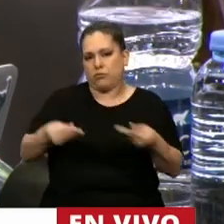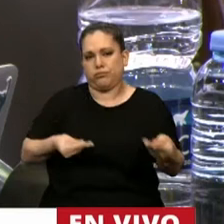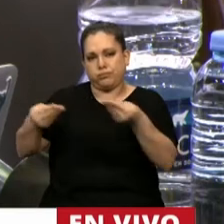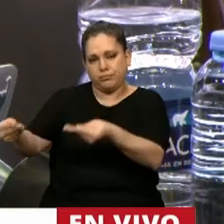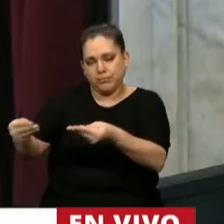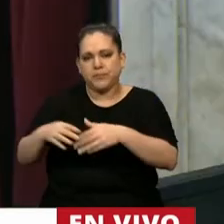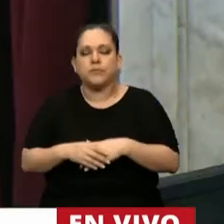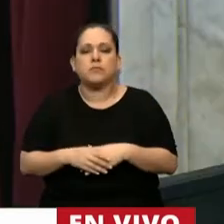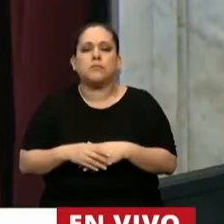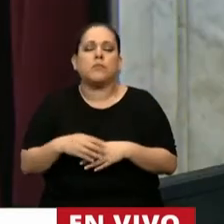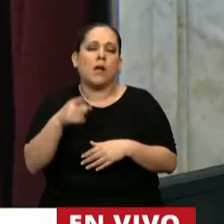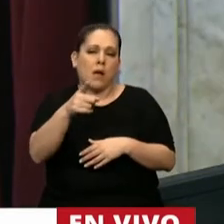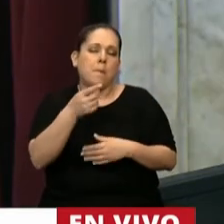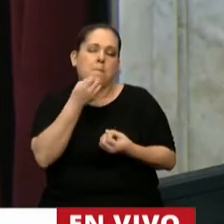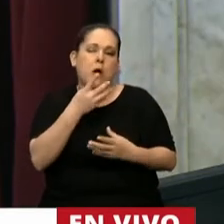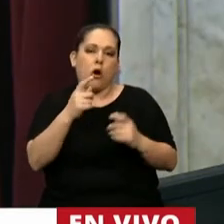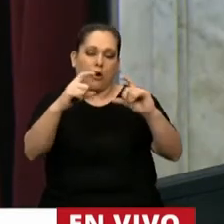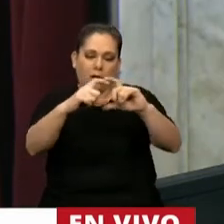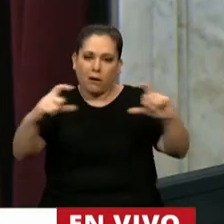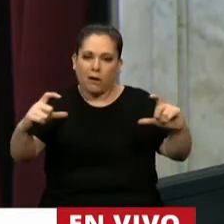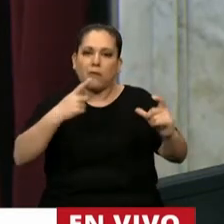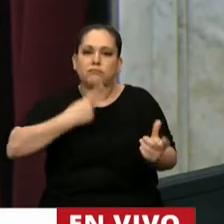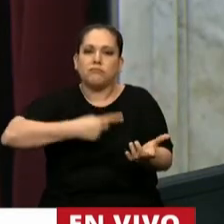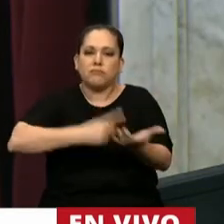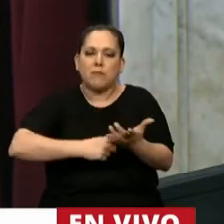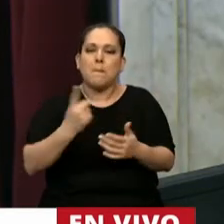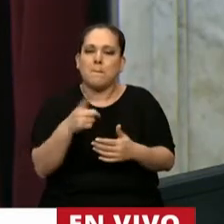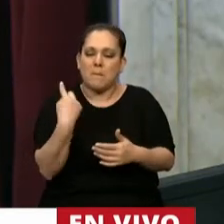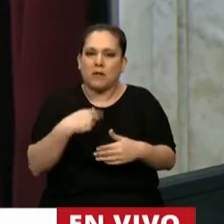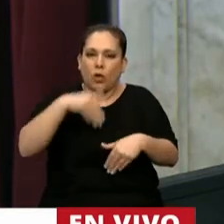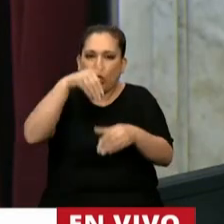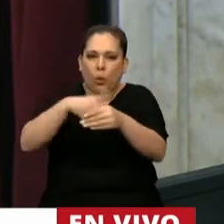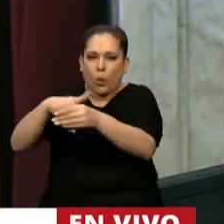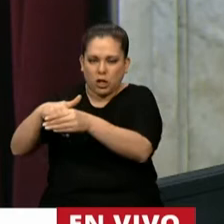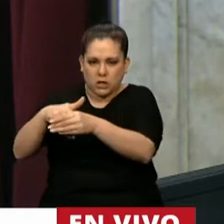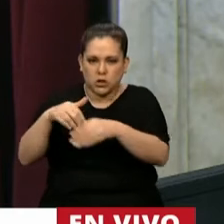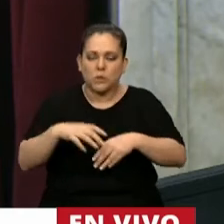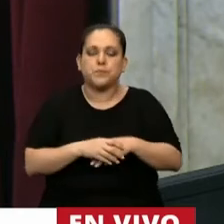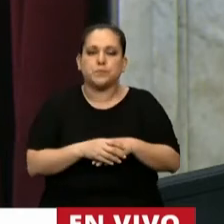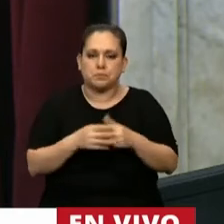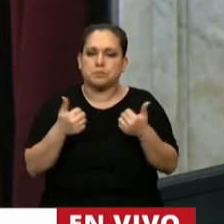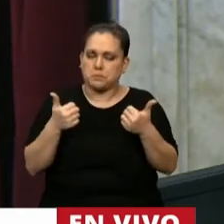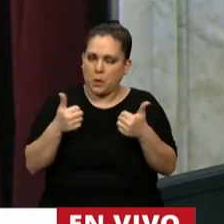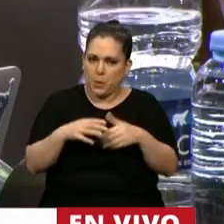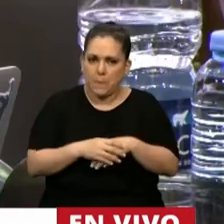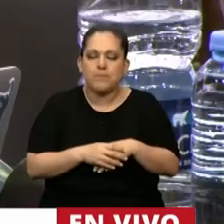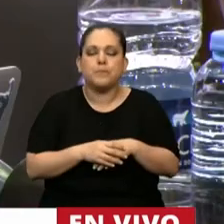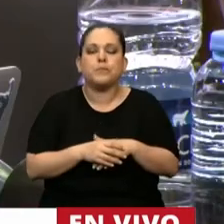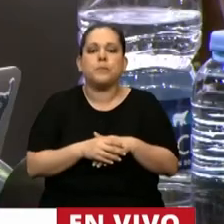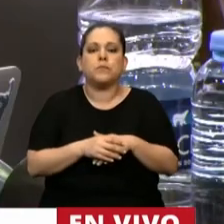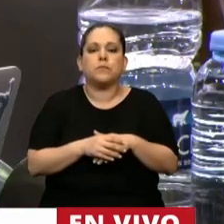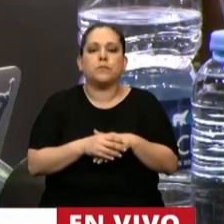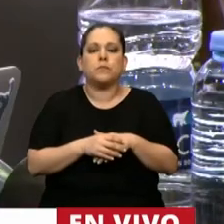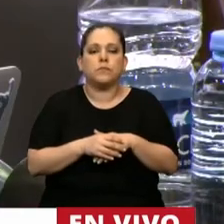Invito a la diputada a leer la parte resolutiva para poner en votación al cuerpo. Bien, se hace una